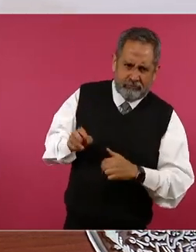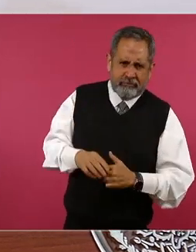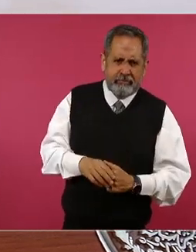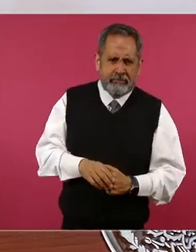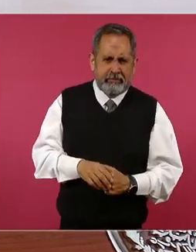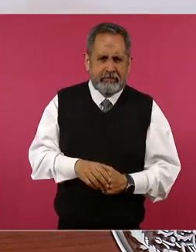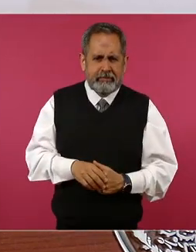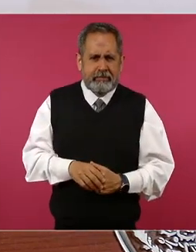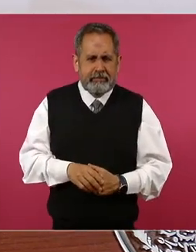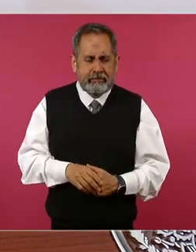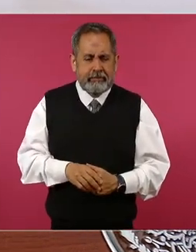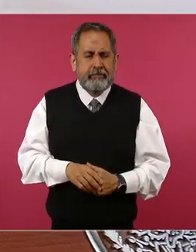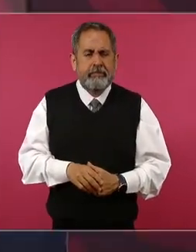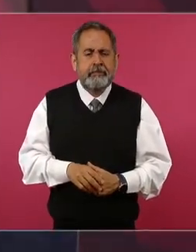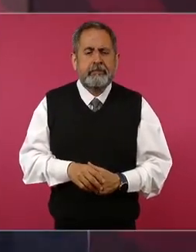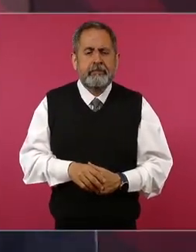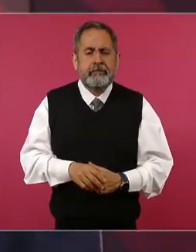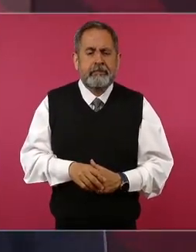y este